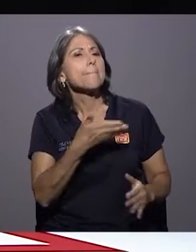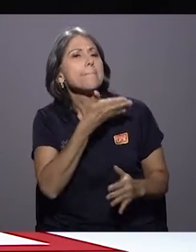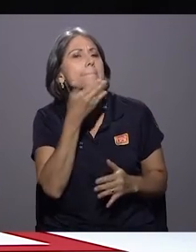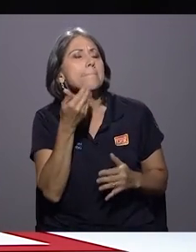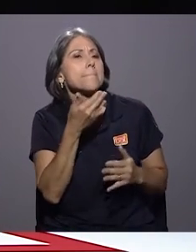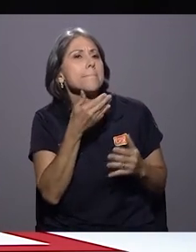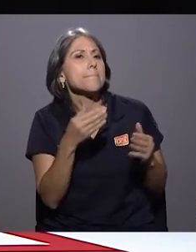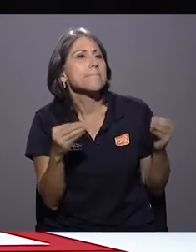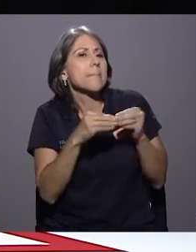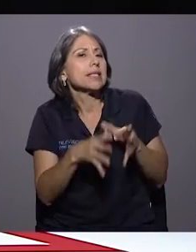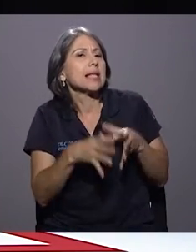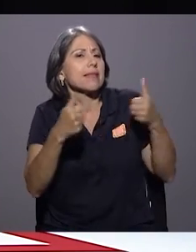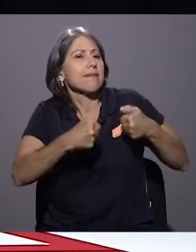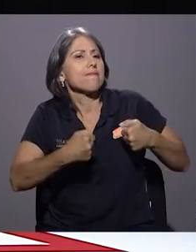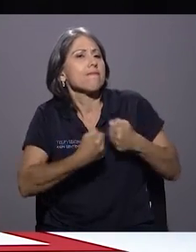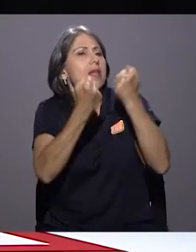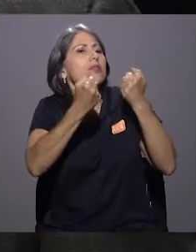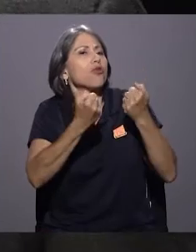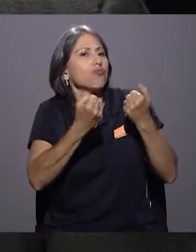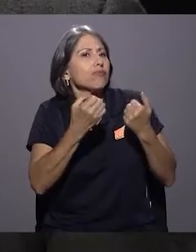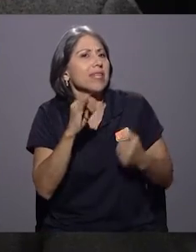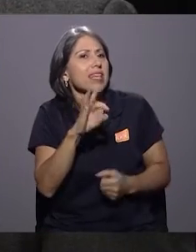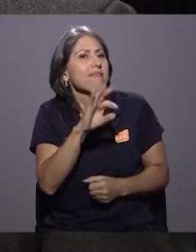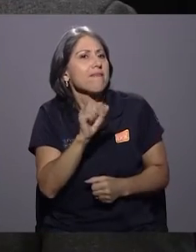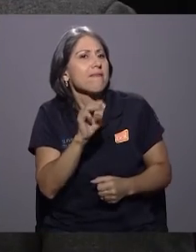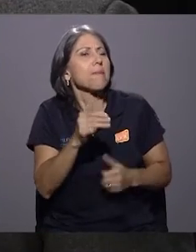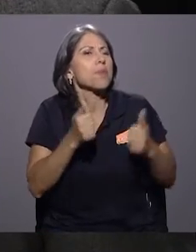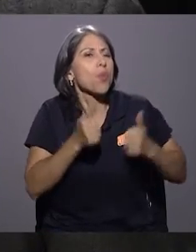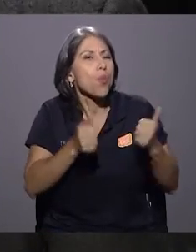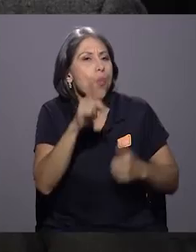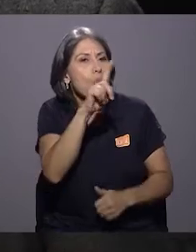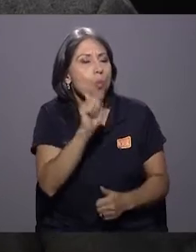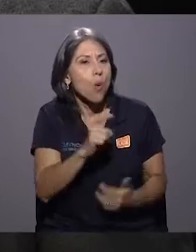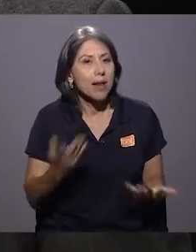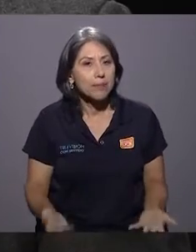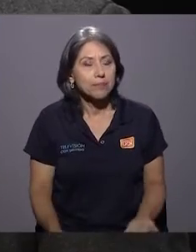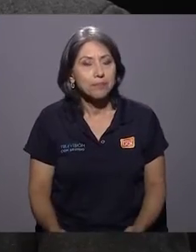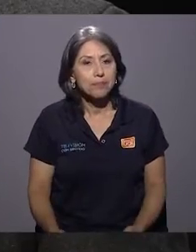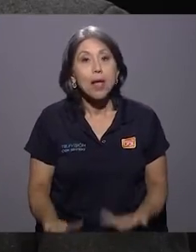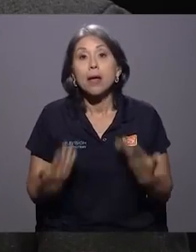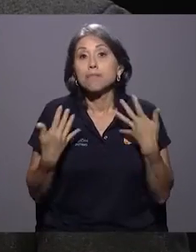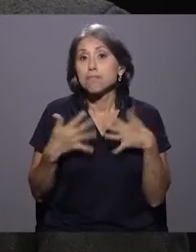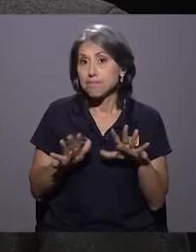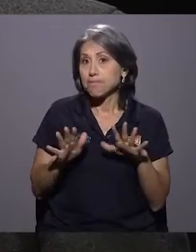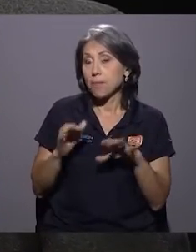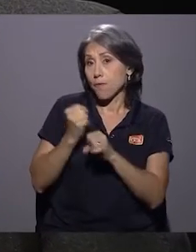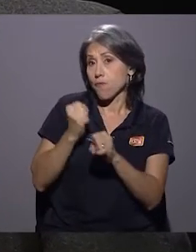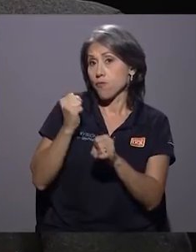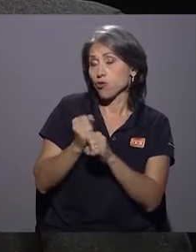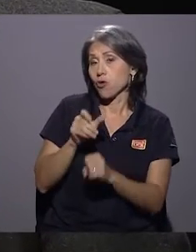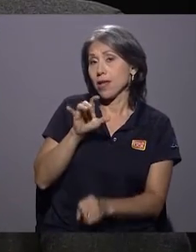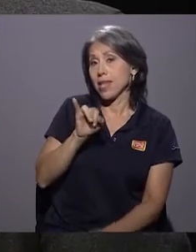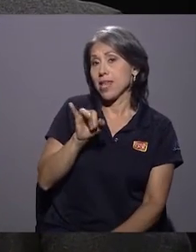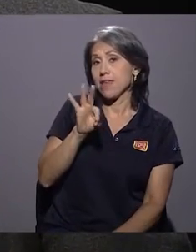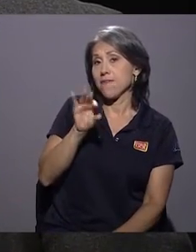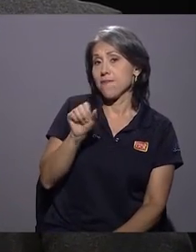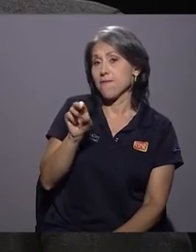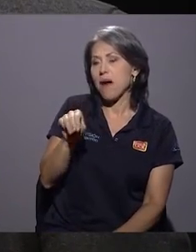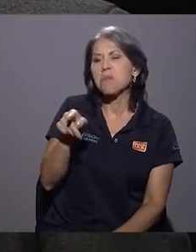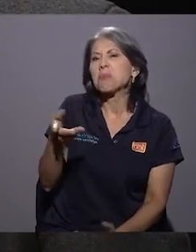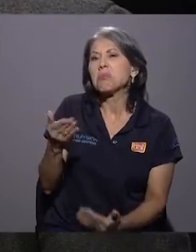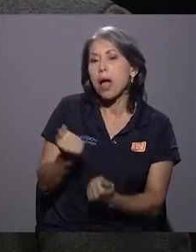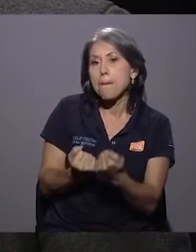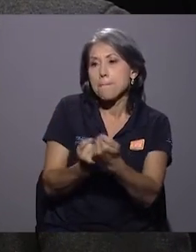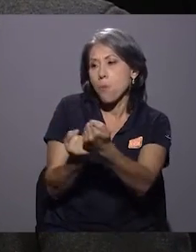casualmente el Instituto de Fomento y Asesoría Municipal hoy? Vamos a ver, claramente la función del IFAN es una función de apoyo, apoyo